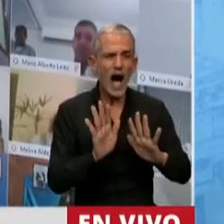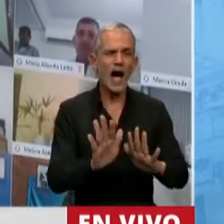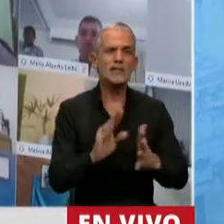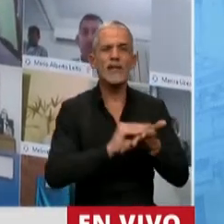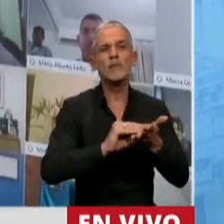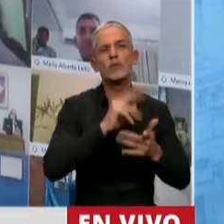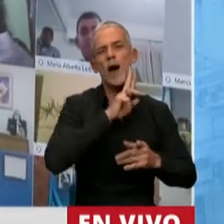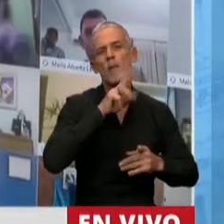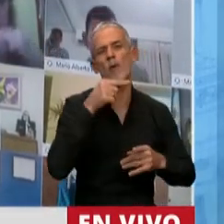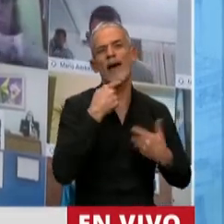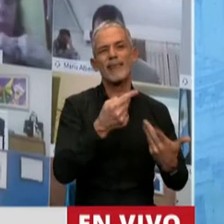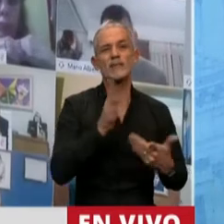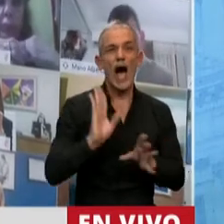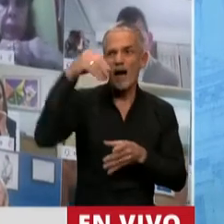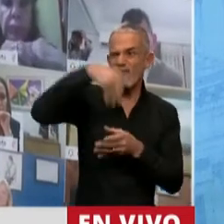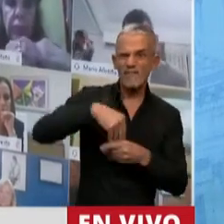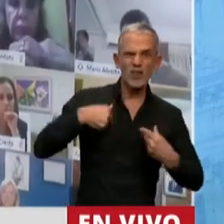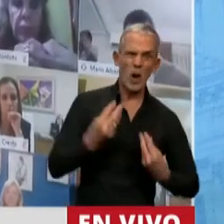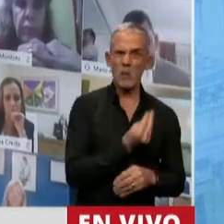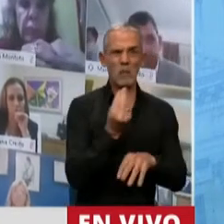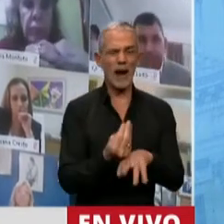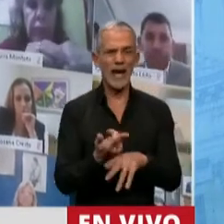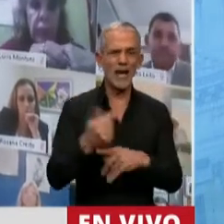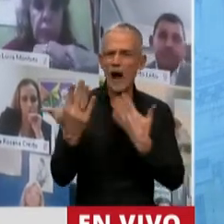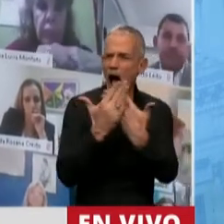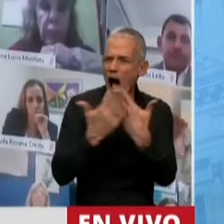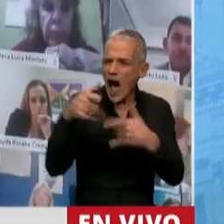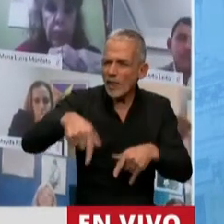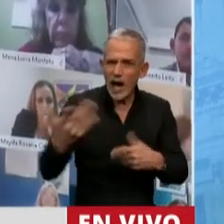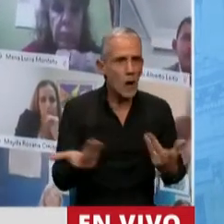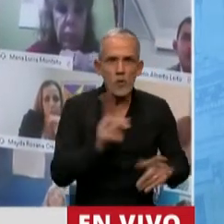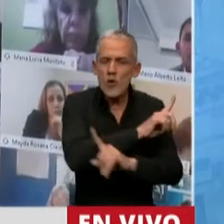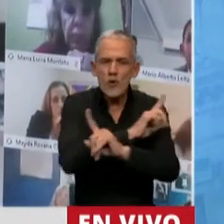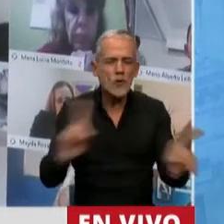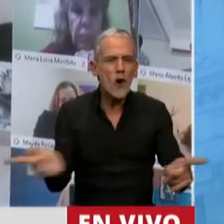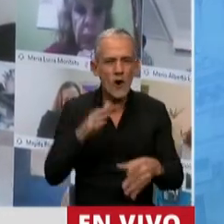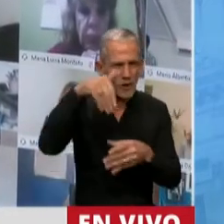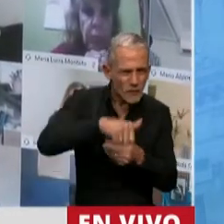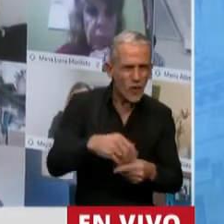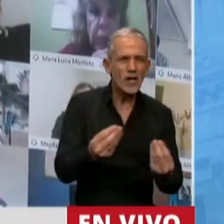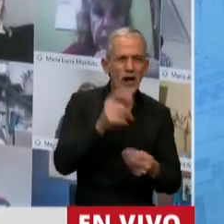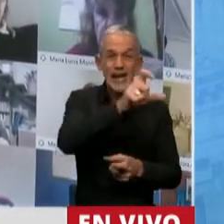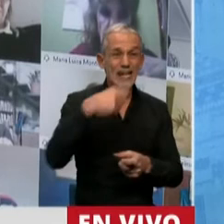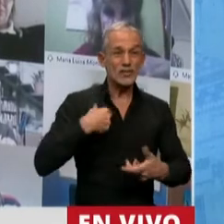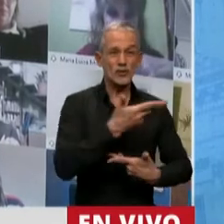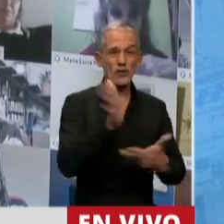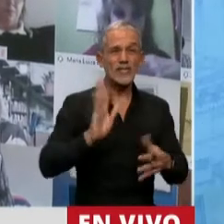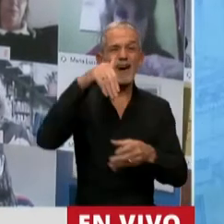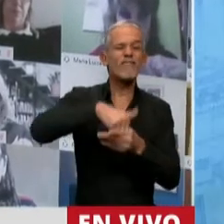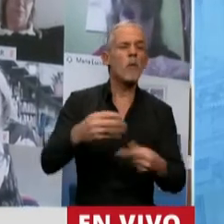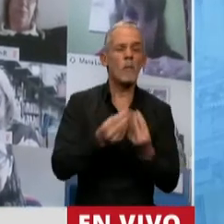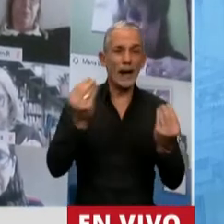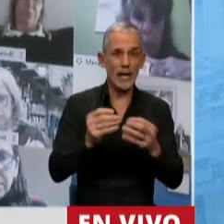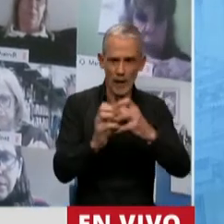diputadas que dicen, me votaron para sesionar cara a cara. No, no te votaron para sesionar cara a cara, me votaron para